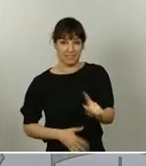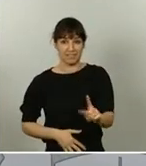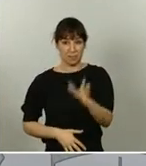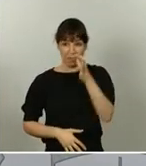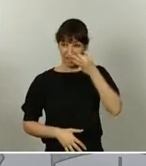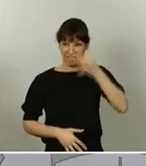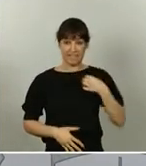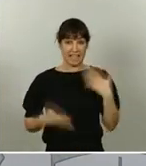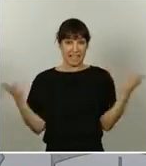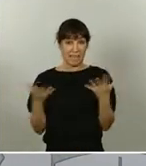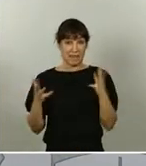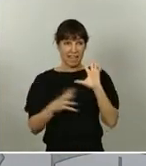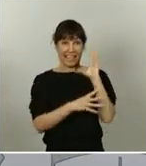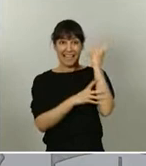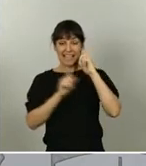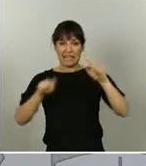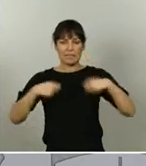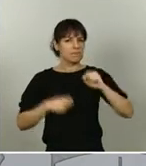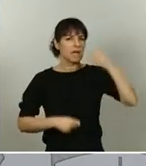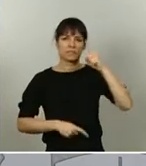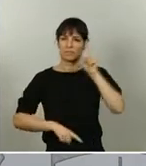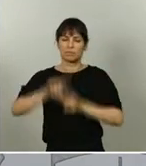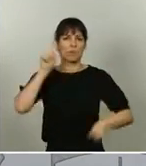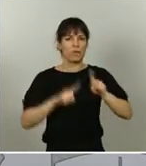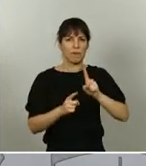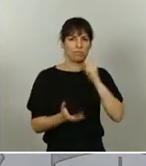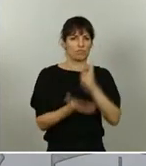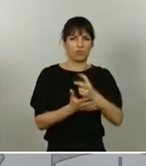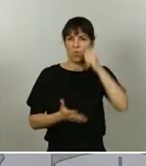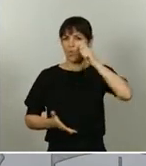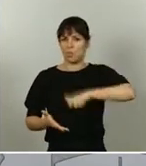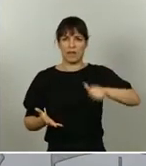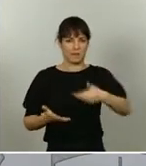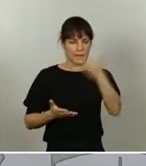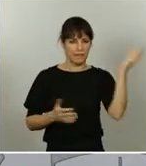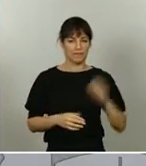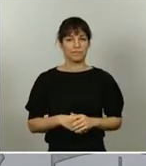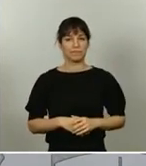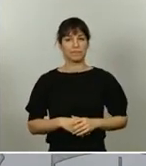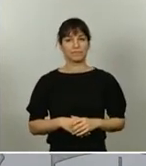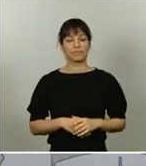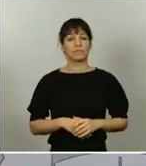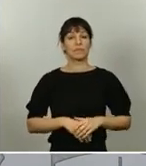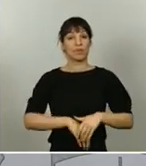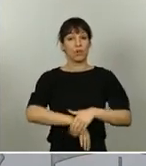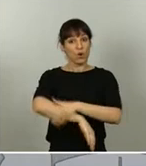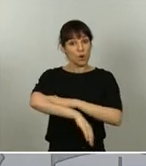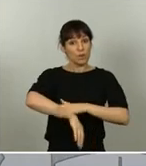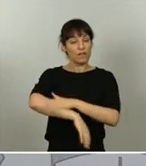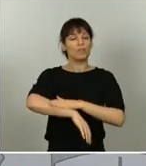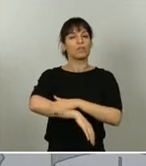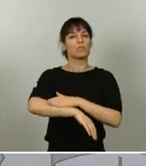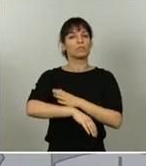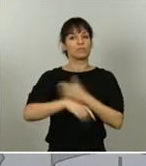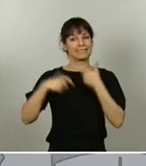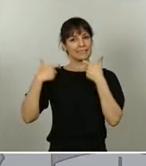los principales problemas, desafíos del conjunto de la humanidad. El Gobierno ha trabajado de la mano con el sector para